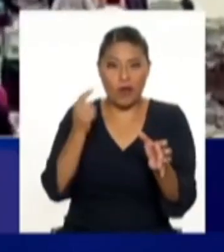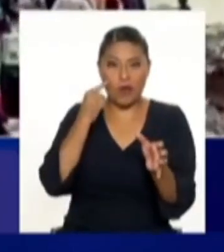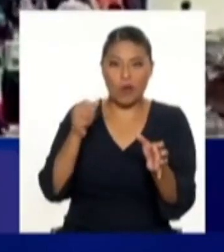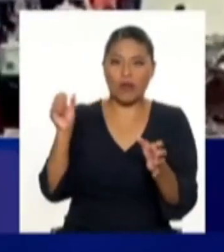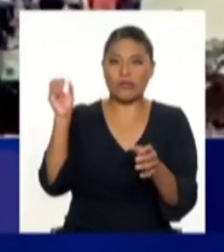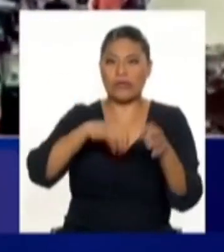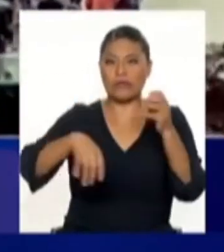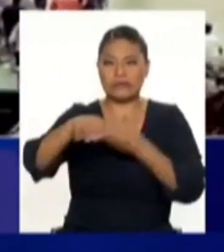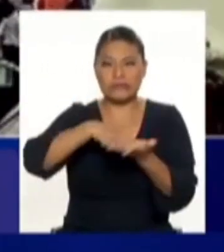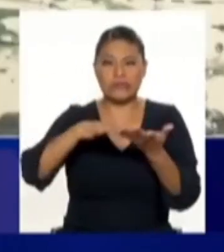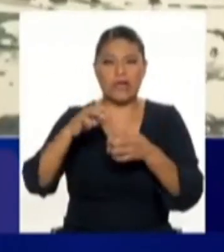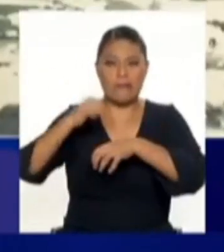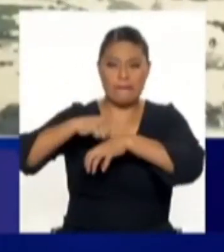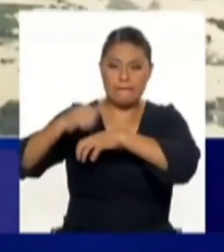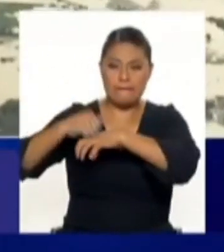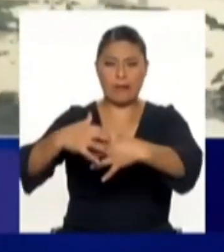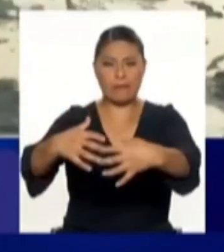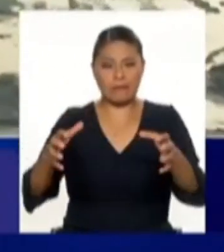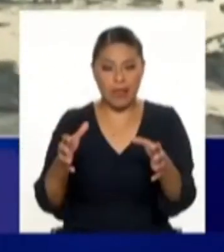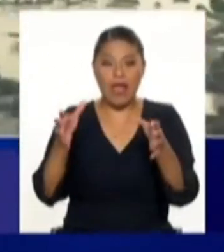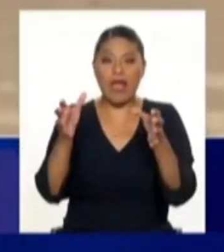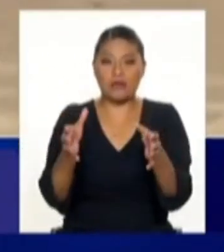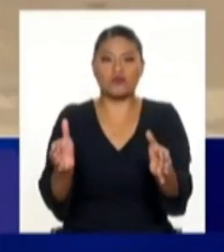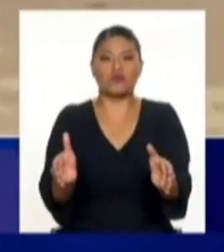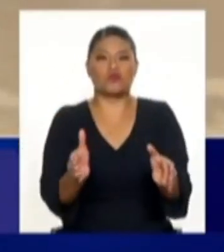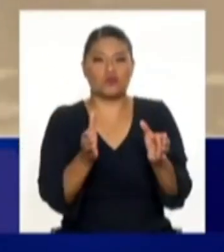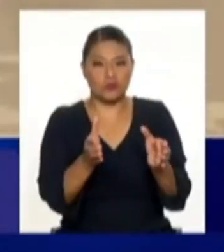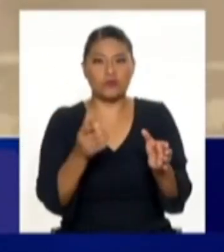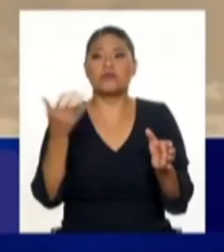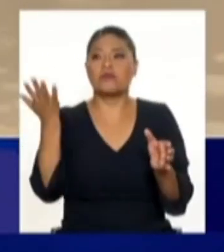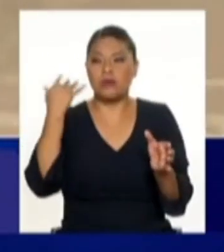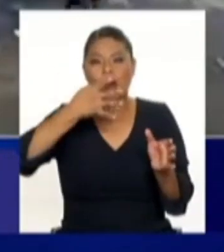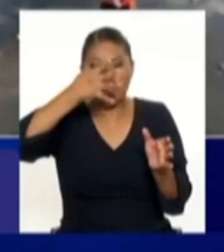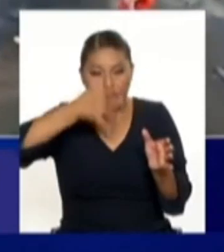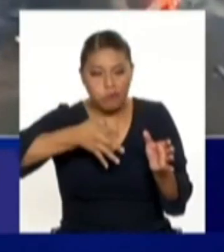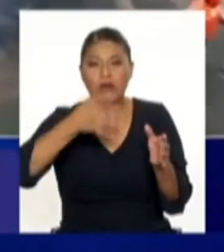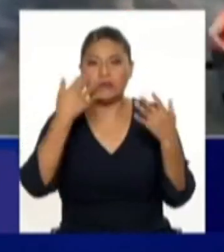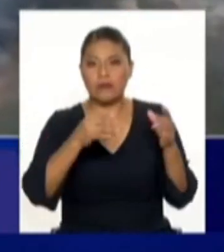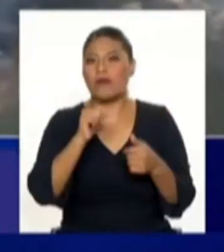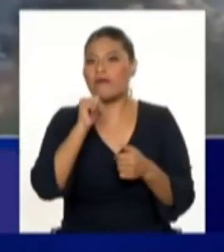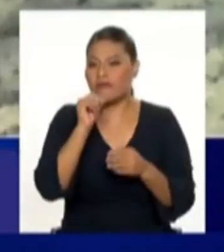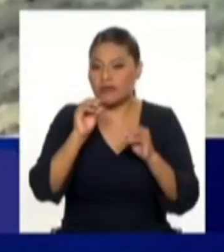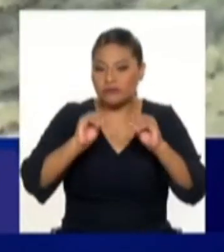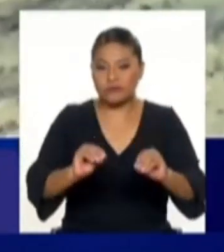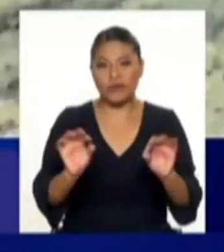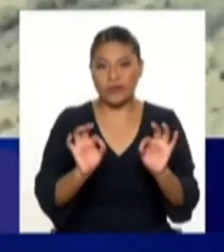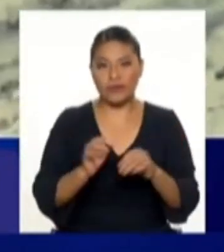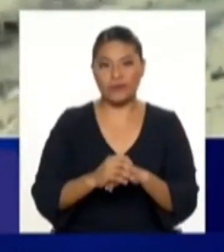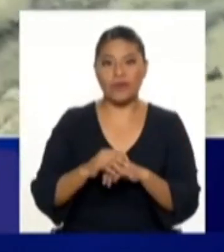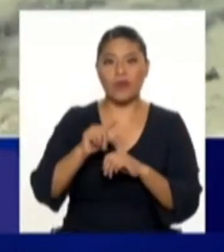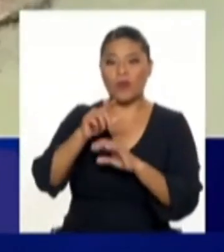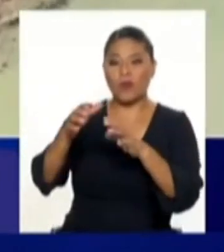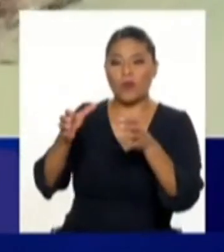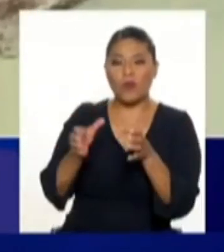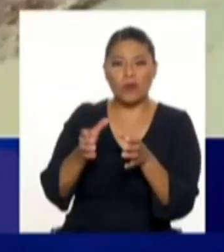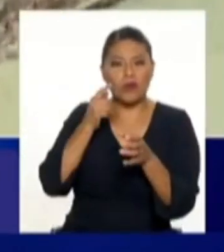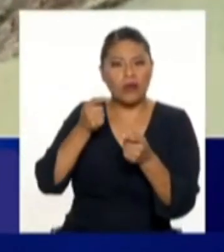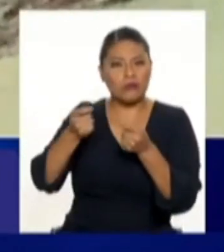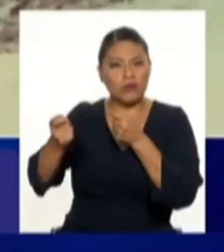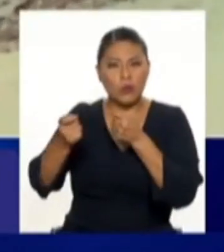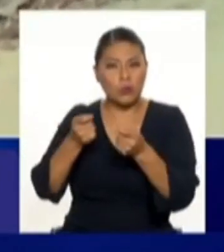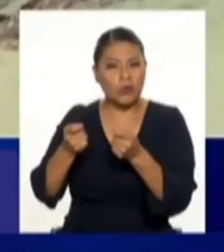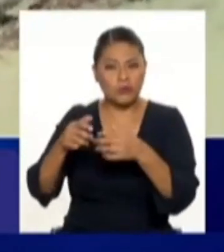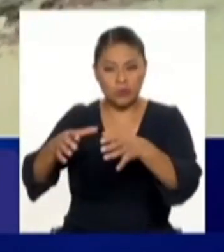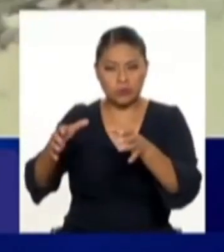la tierra y todo lo demás, cosa que no se ha hecho. Hay estudios, pero no se ha hecho. Pero hay algo más, las presas de regulación, ¿qué son esos? En